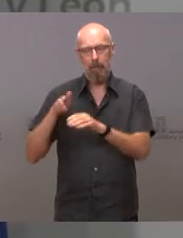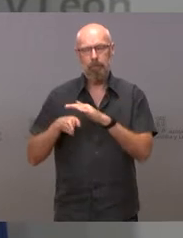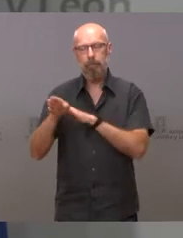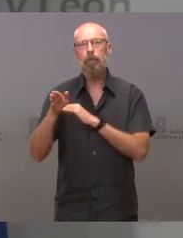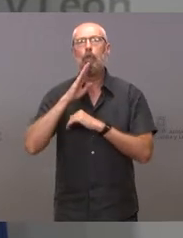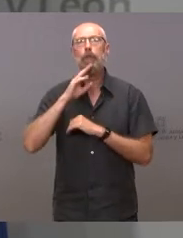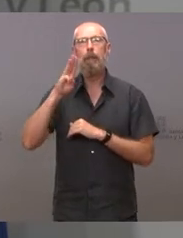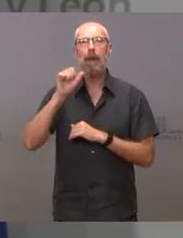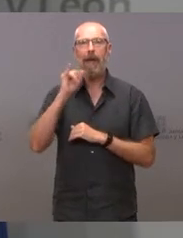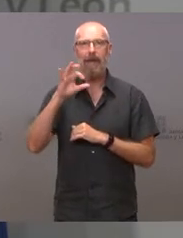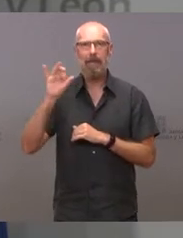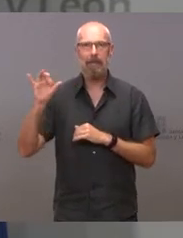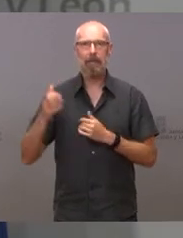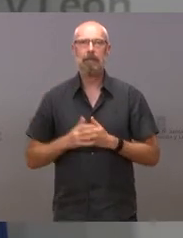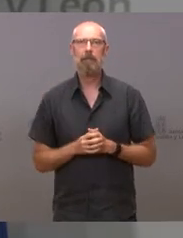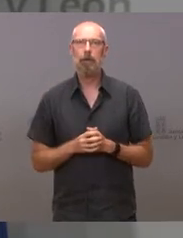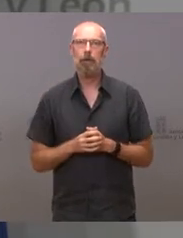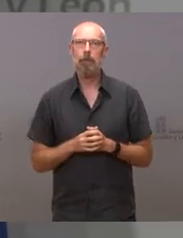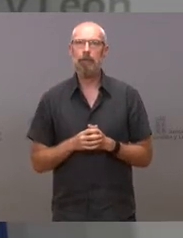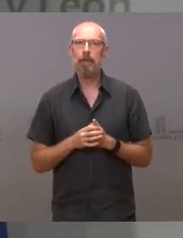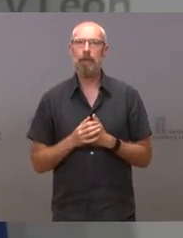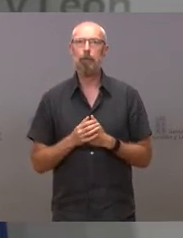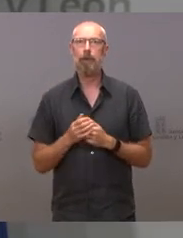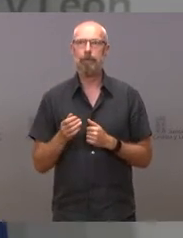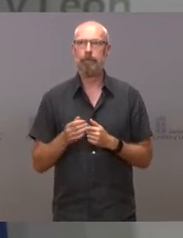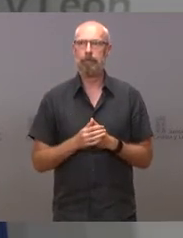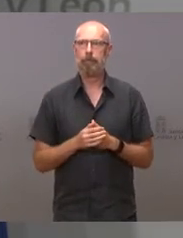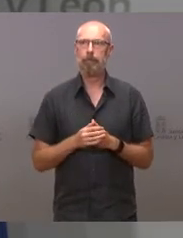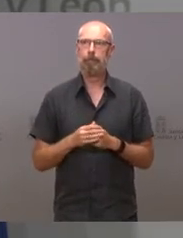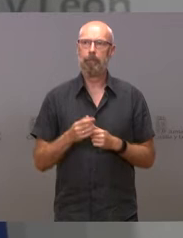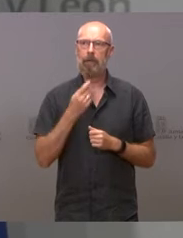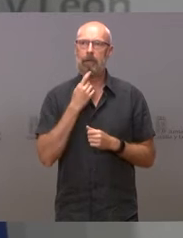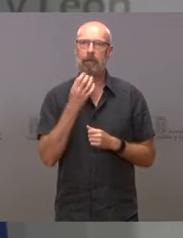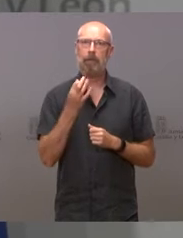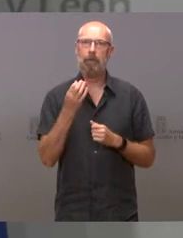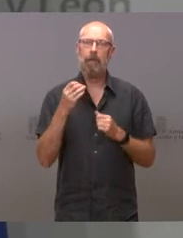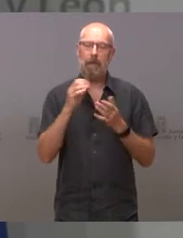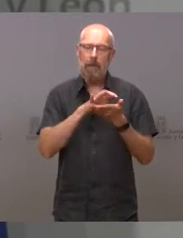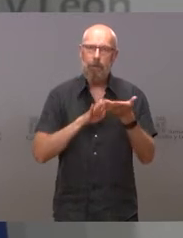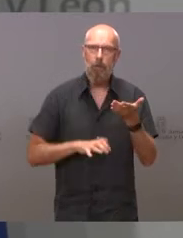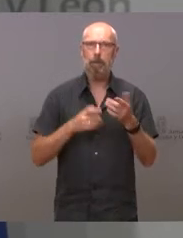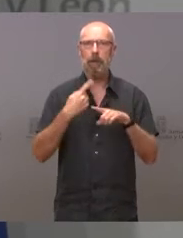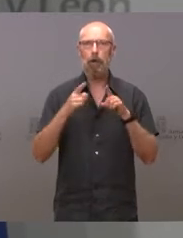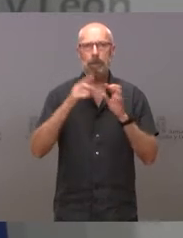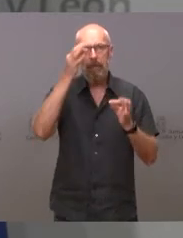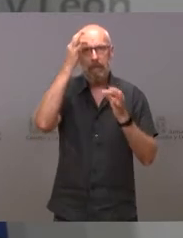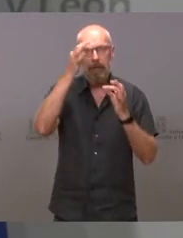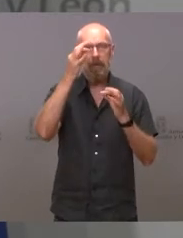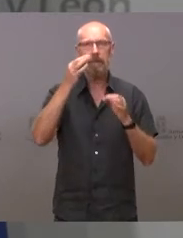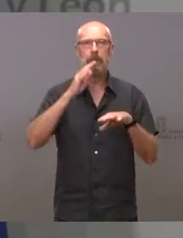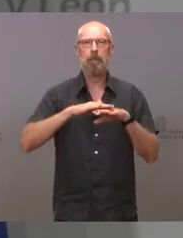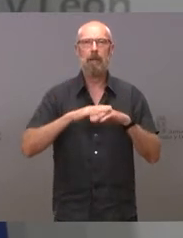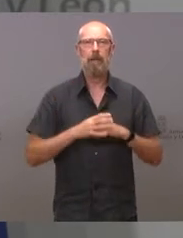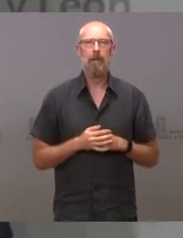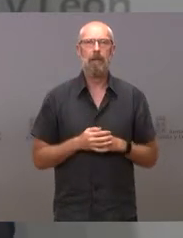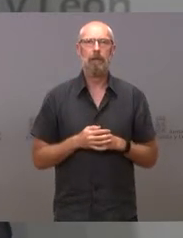una subvención a esta federación para financiar un informe que precise el detalle y la localización de los impactos ambientales producidos